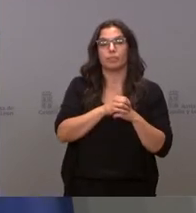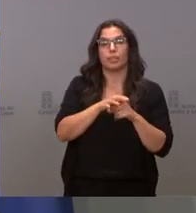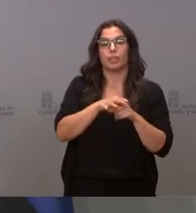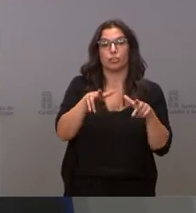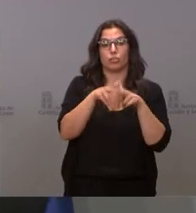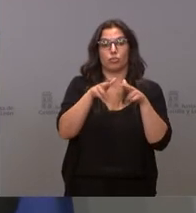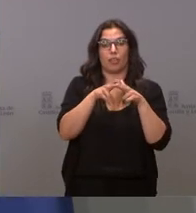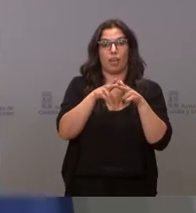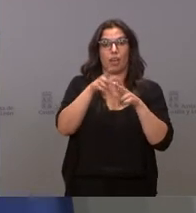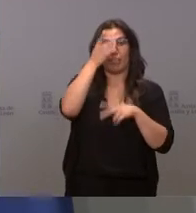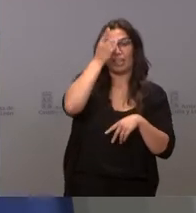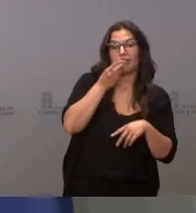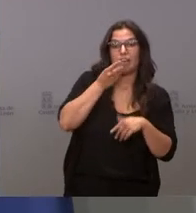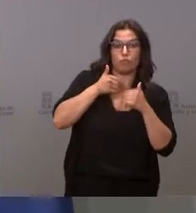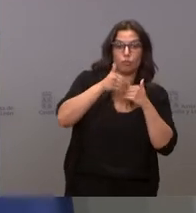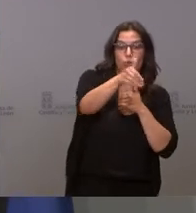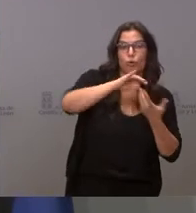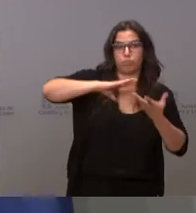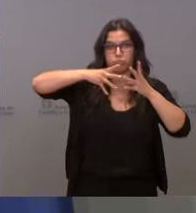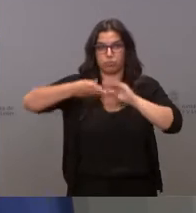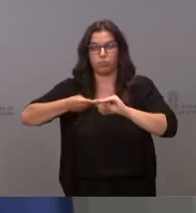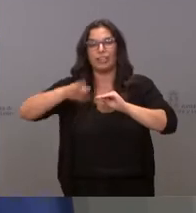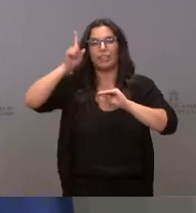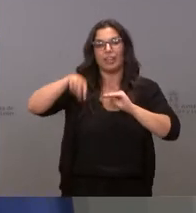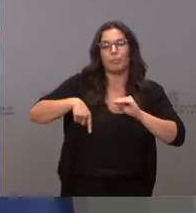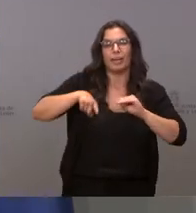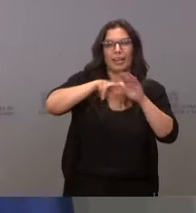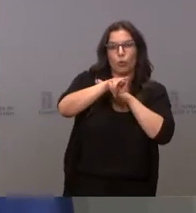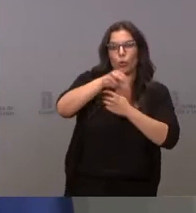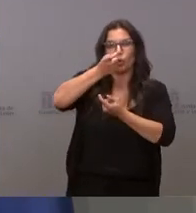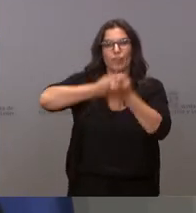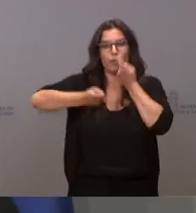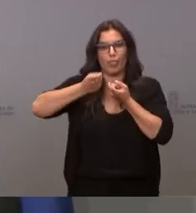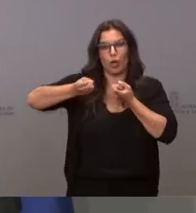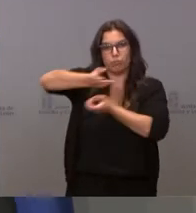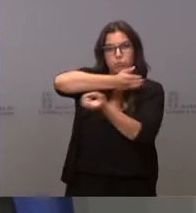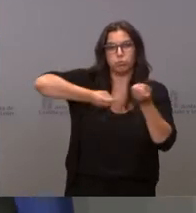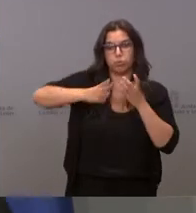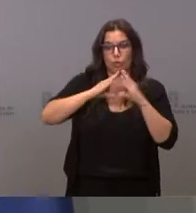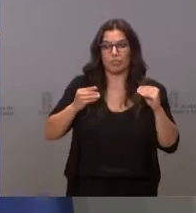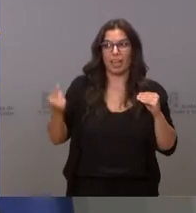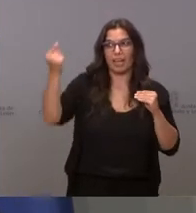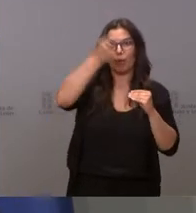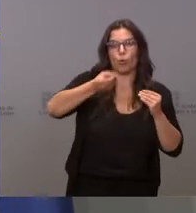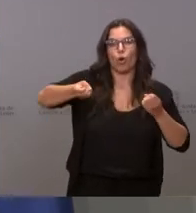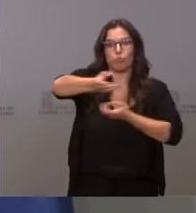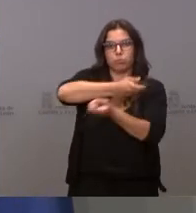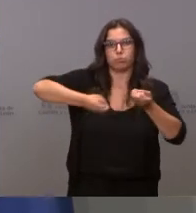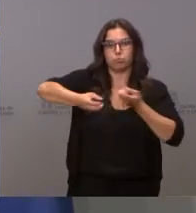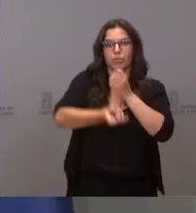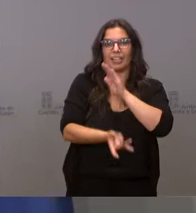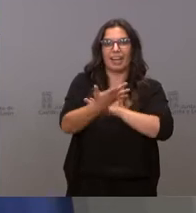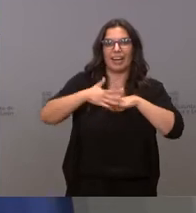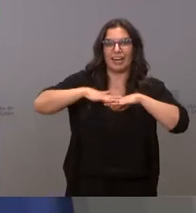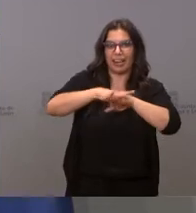digital, de potenciar el intercambio de recursos de información disponibles en cada universidad a través de la creación, la potenciación